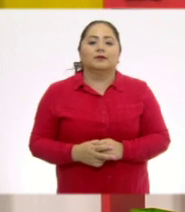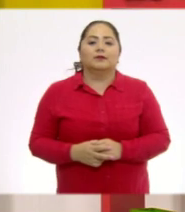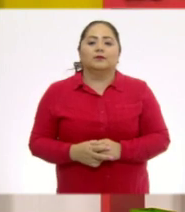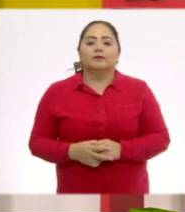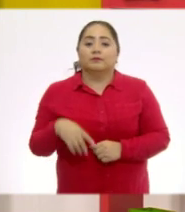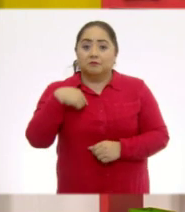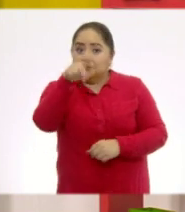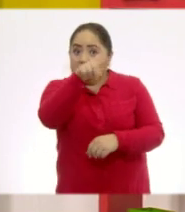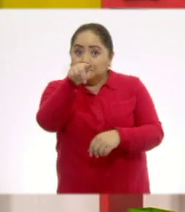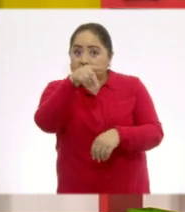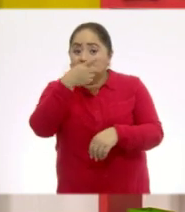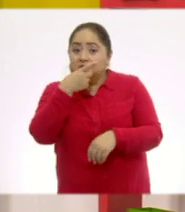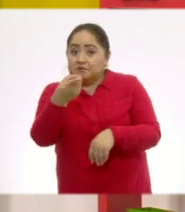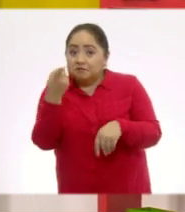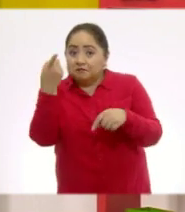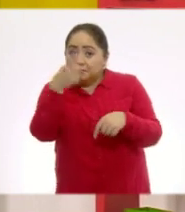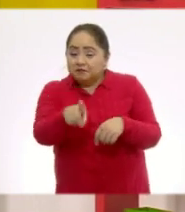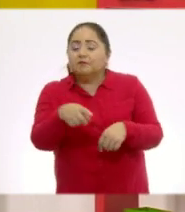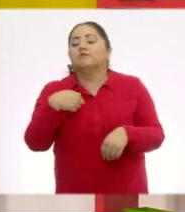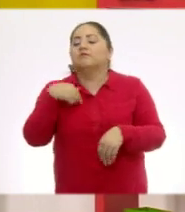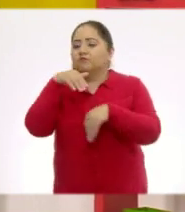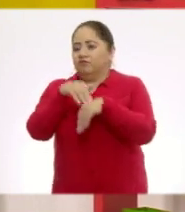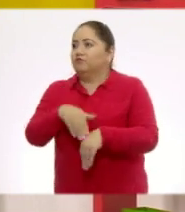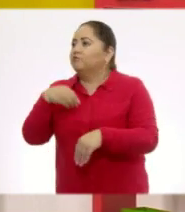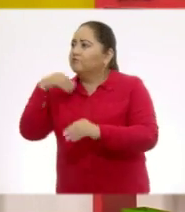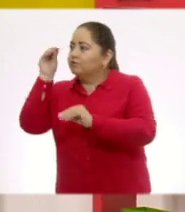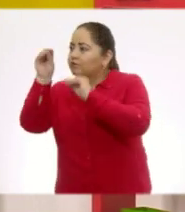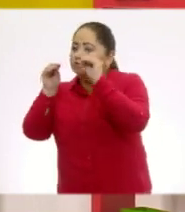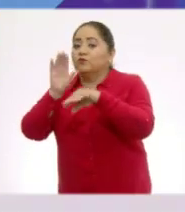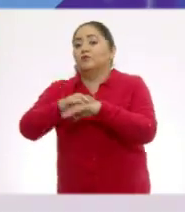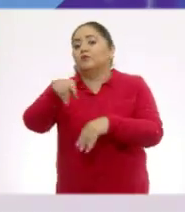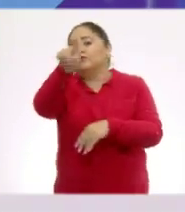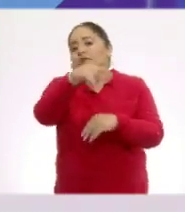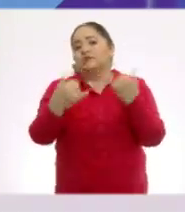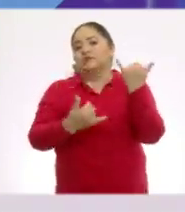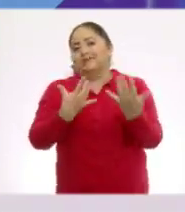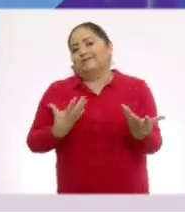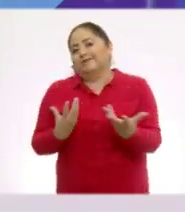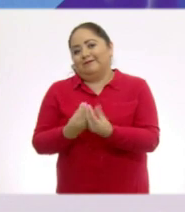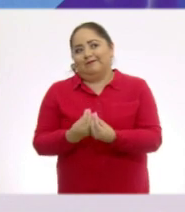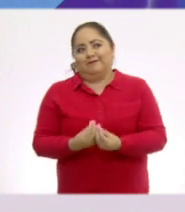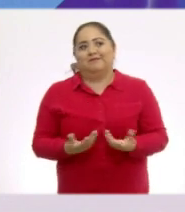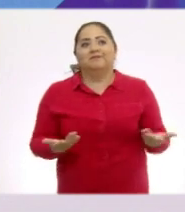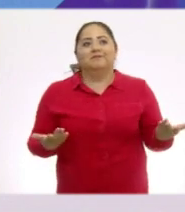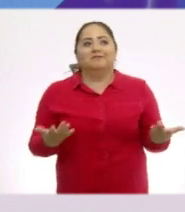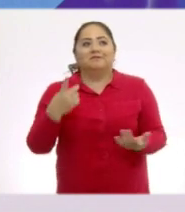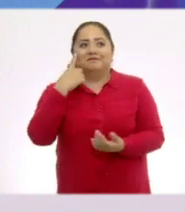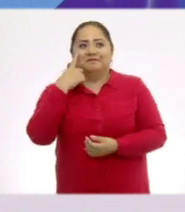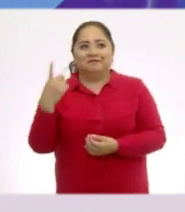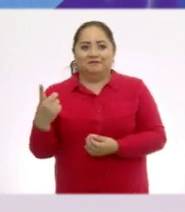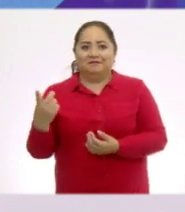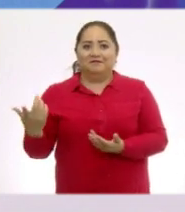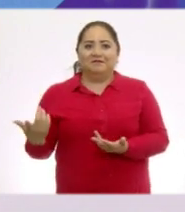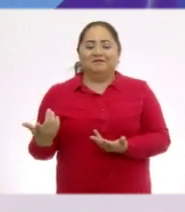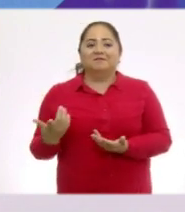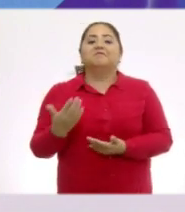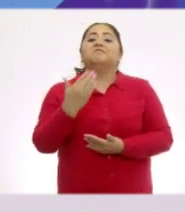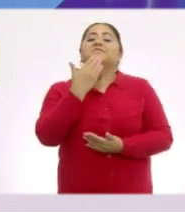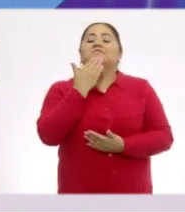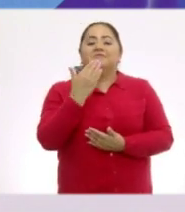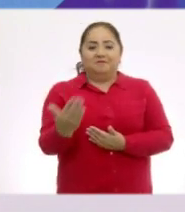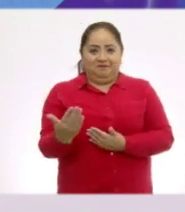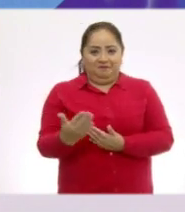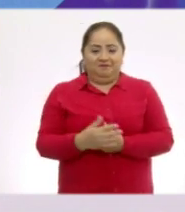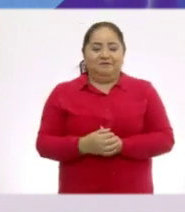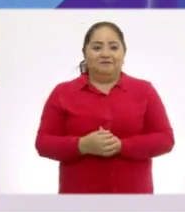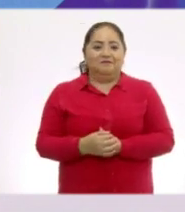Yo les voy a hacer caso. Claro. Hay que hacerles caso a nuestros niños porque ellos también están jugando con nosotros en casa. Ahí está. Muy bien.